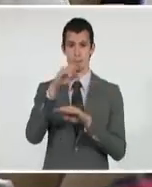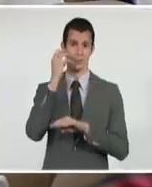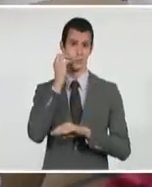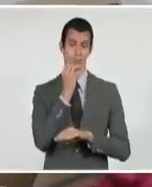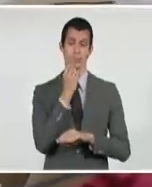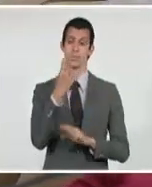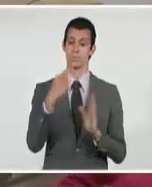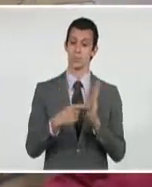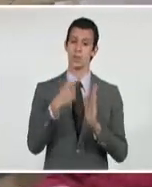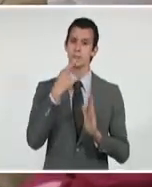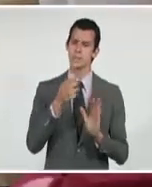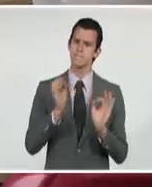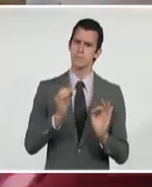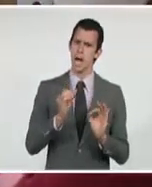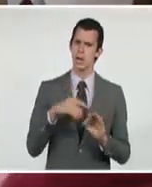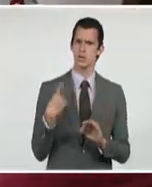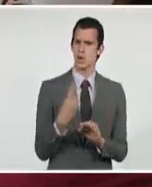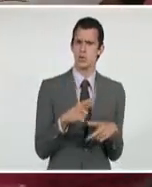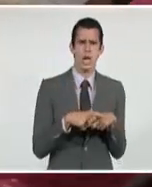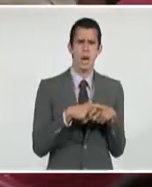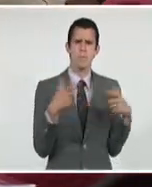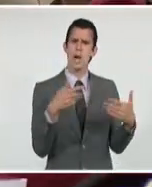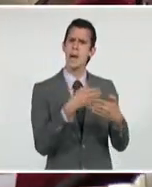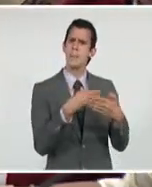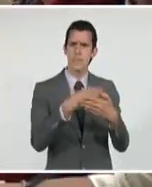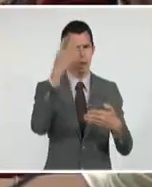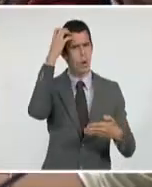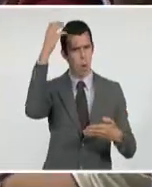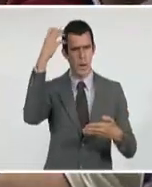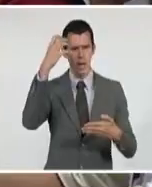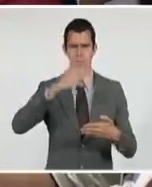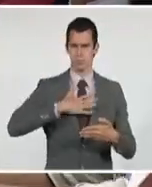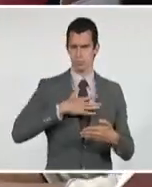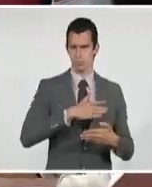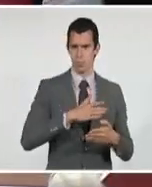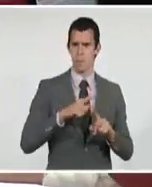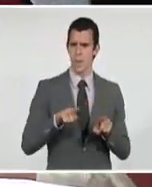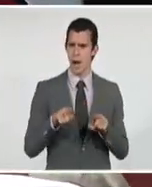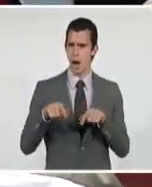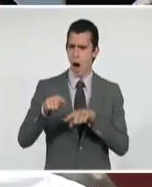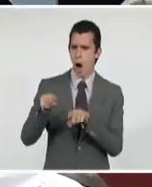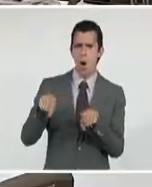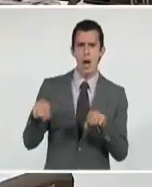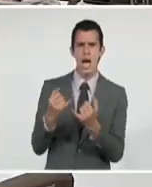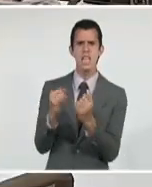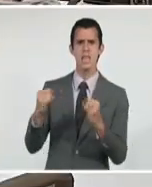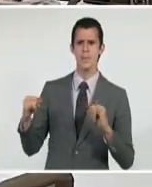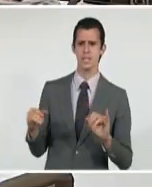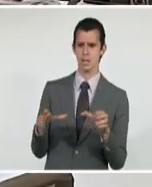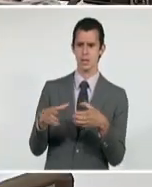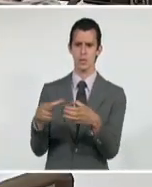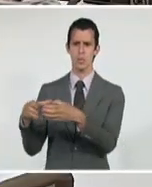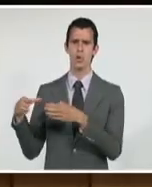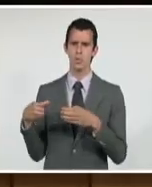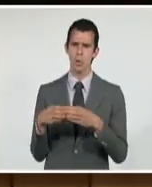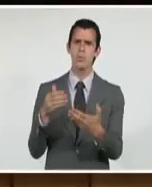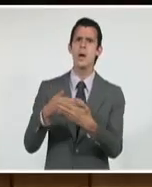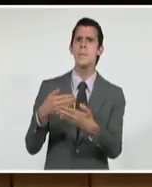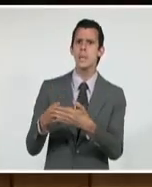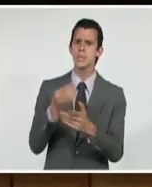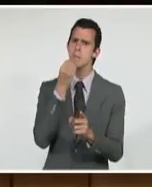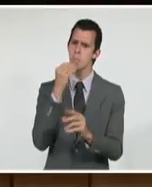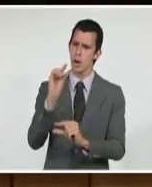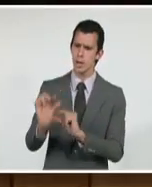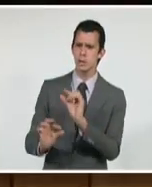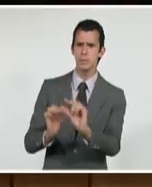esa que debe potenciarse, pues es la responsable de impulsar el verdadero desarrollo de la economía socialista. El primer ministro detalló los